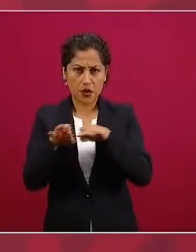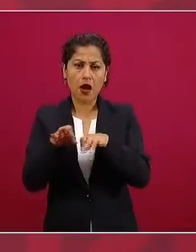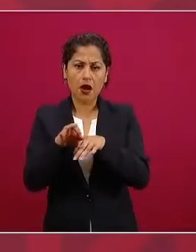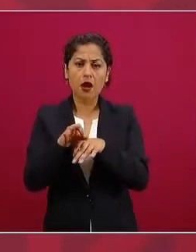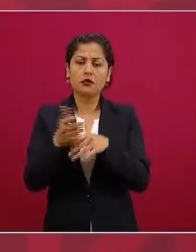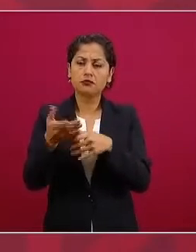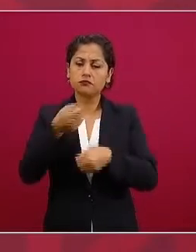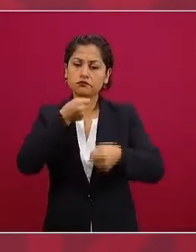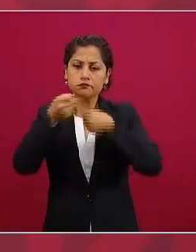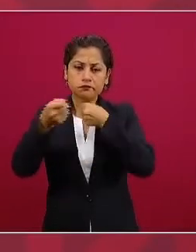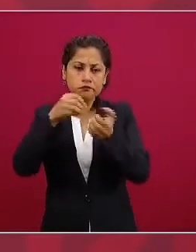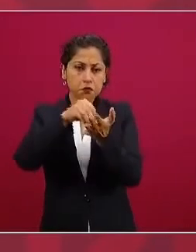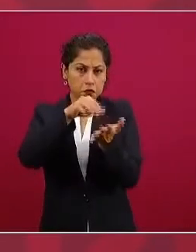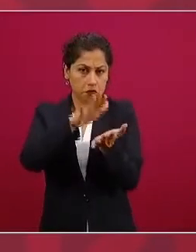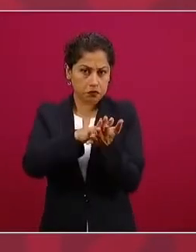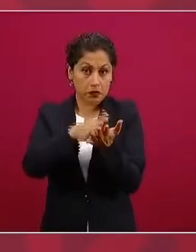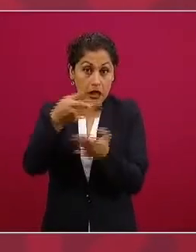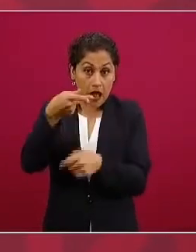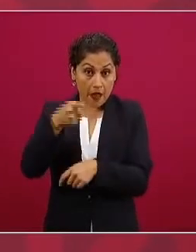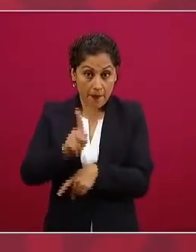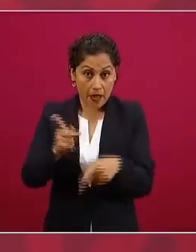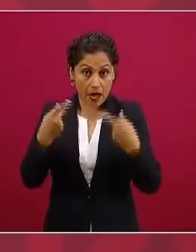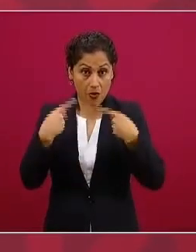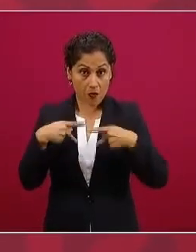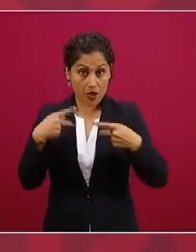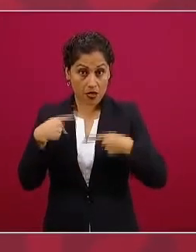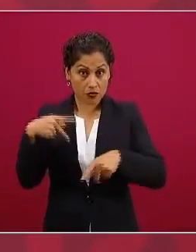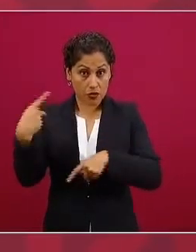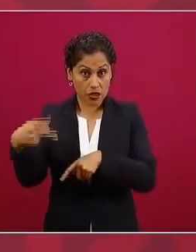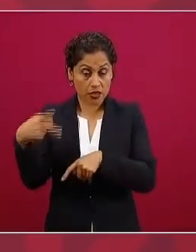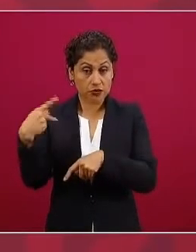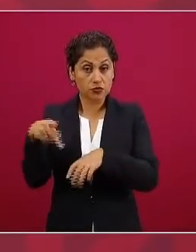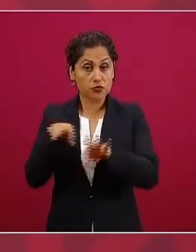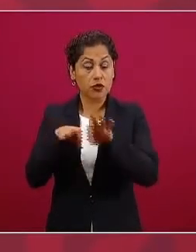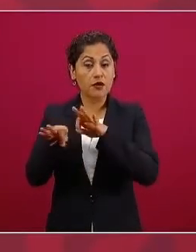este eran